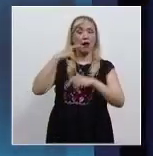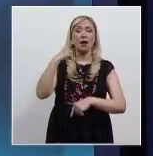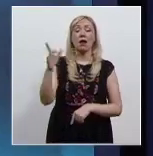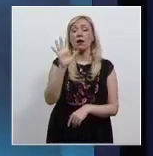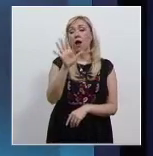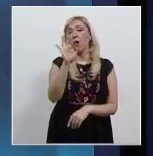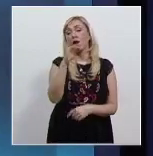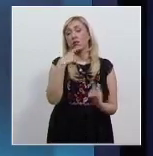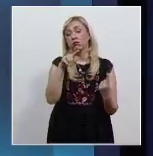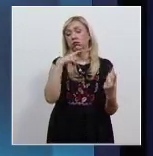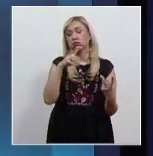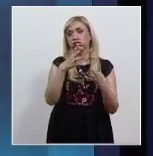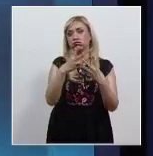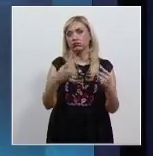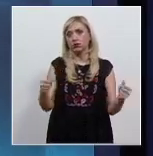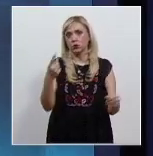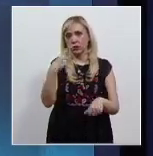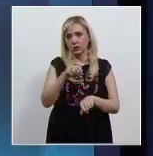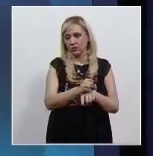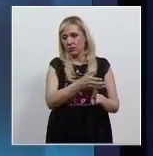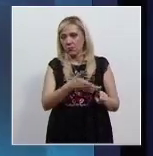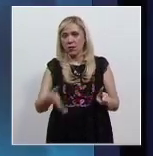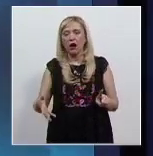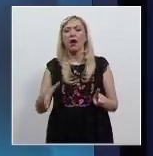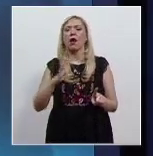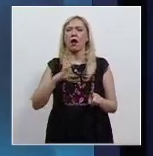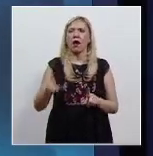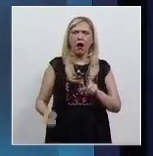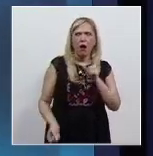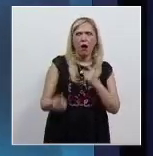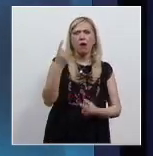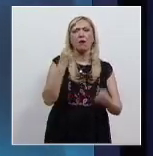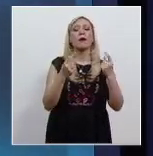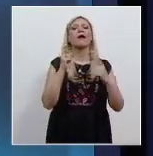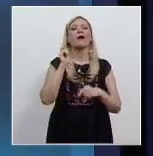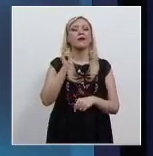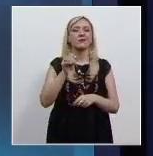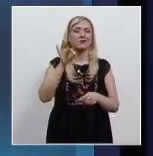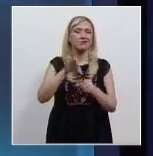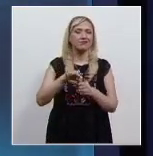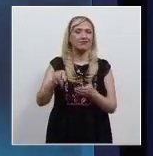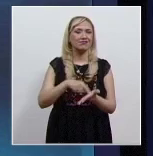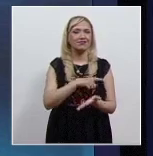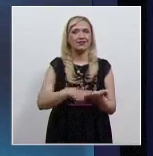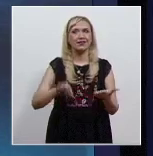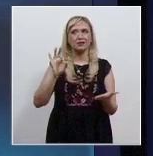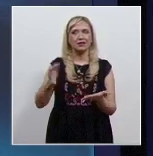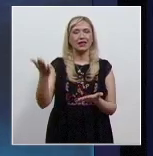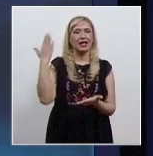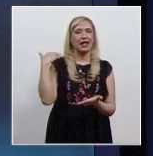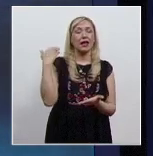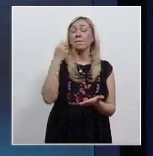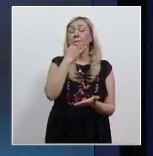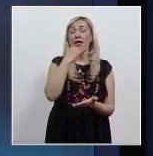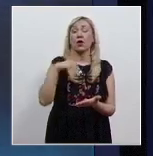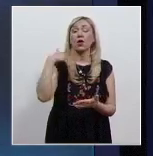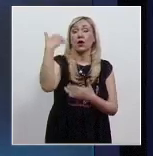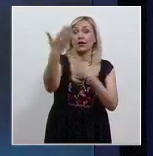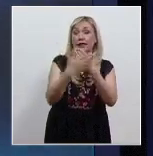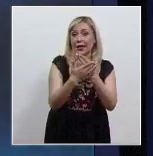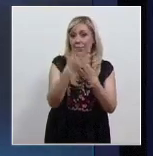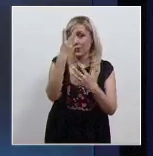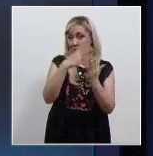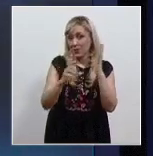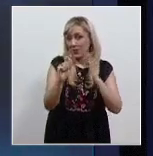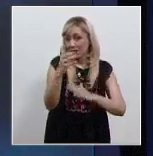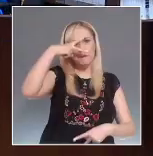en su sesión de esta semana, entre ellos algunos relacionados con el proceso electoral federal de 2024 que ya se encuentra